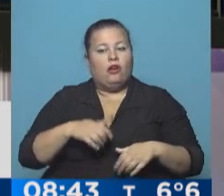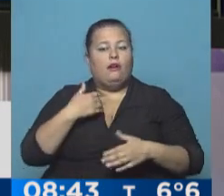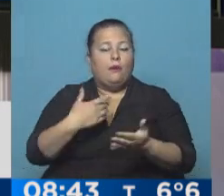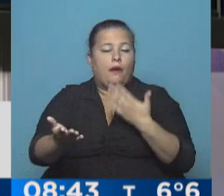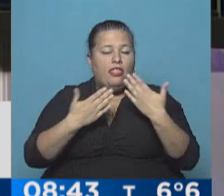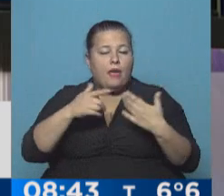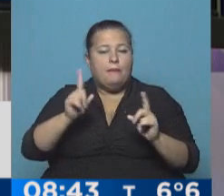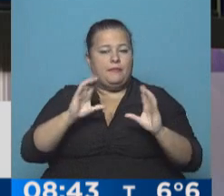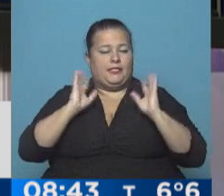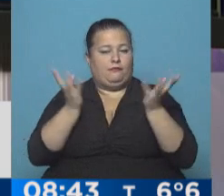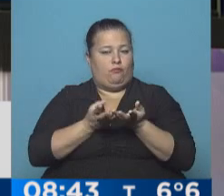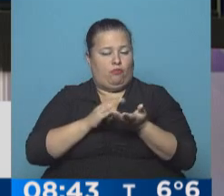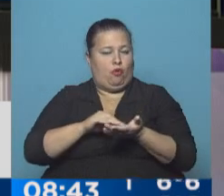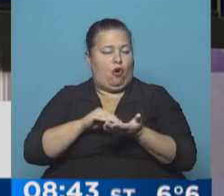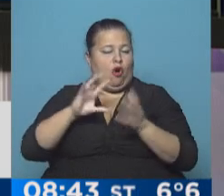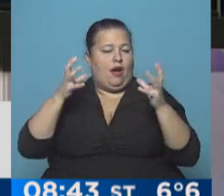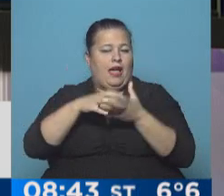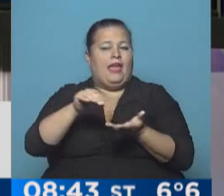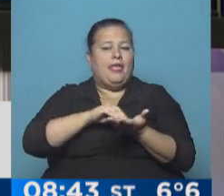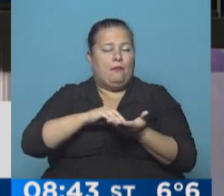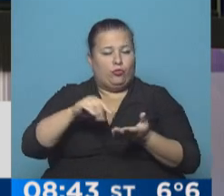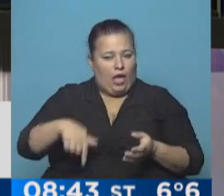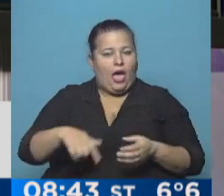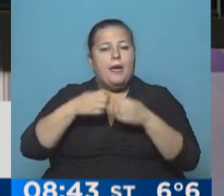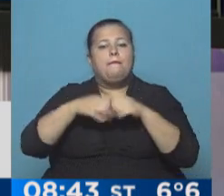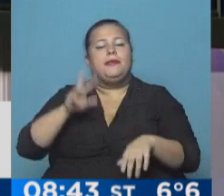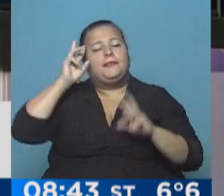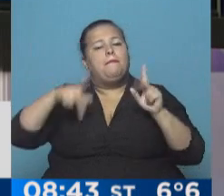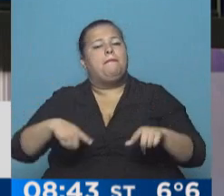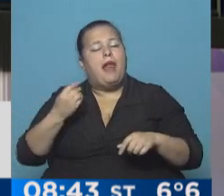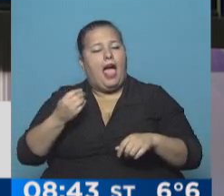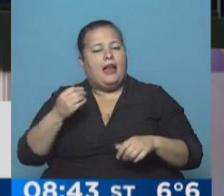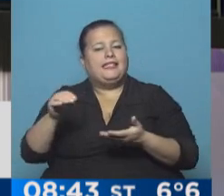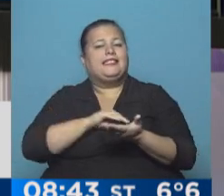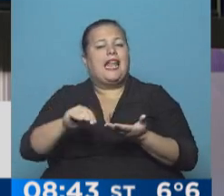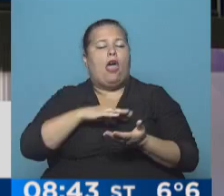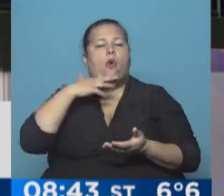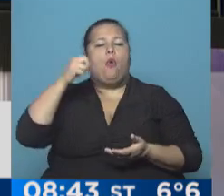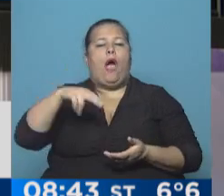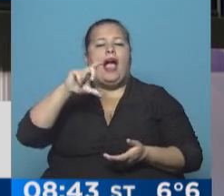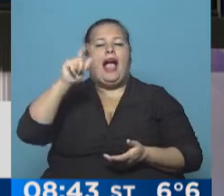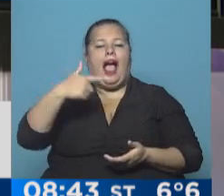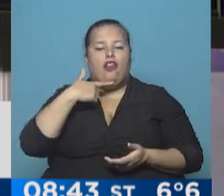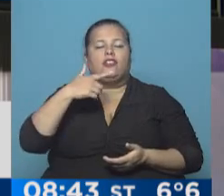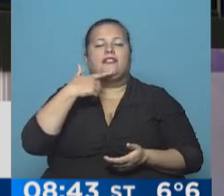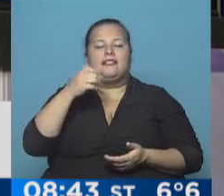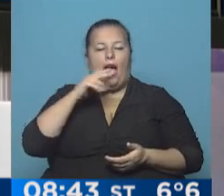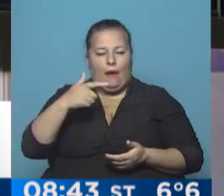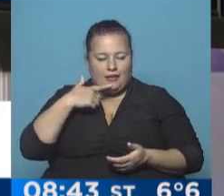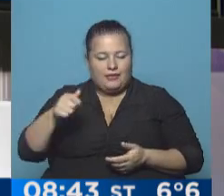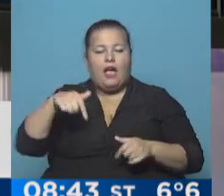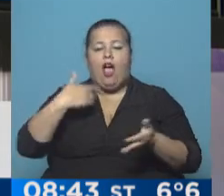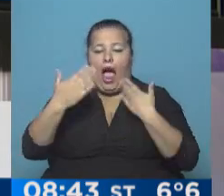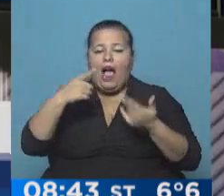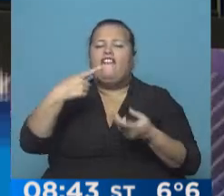debatir en el propio seno de la Cámara de Diputados de la Nación a partir de una iniciativa del senador Juan Carlos Zabalza. Conversamos